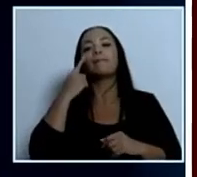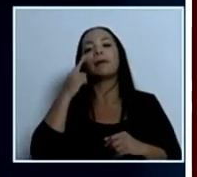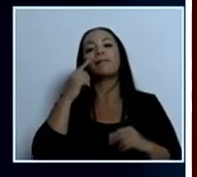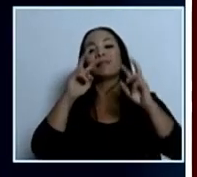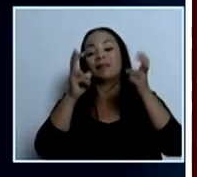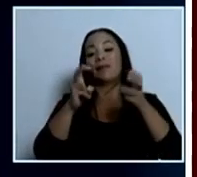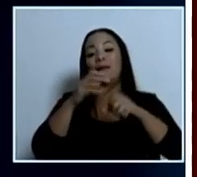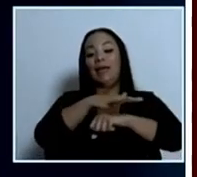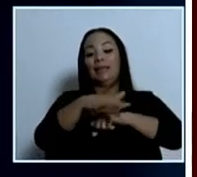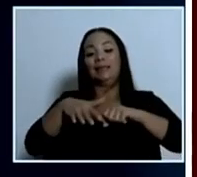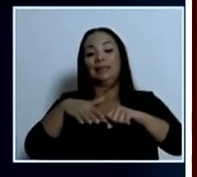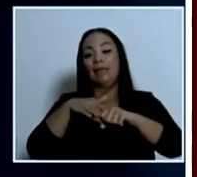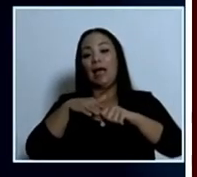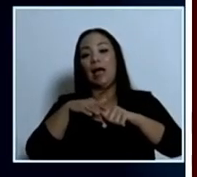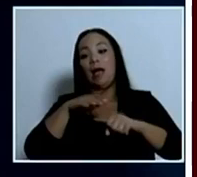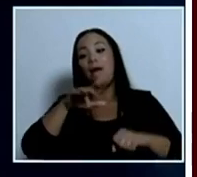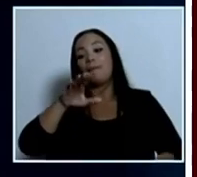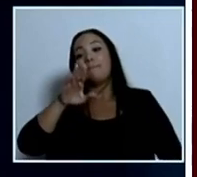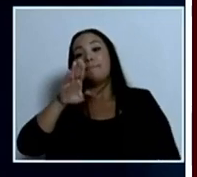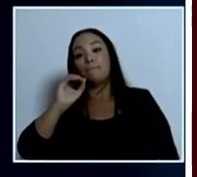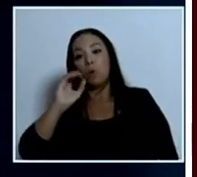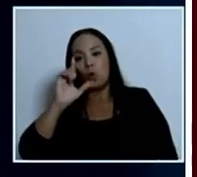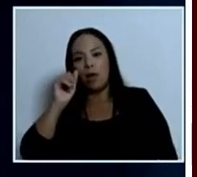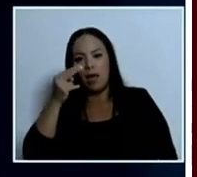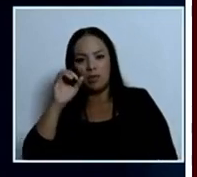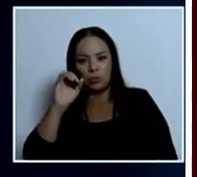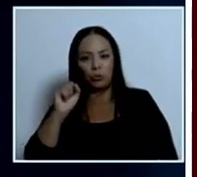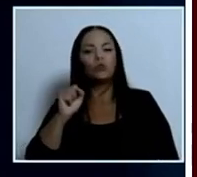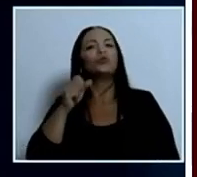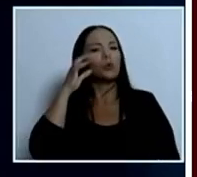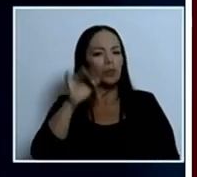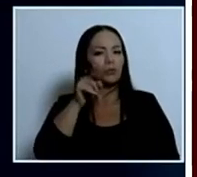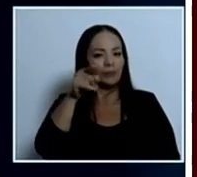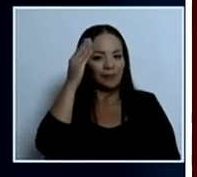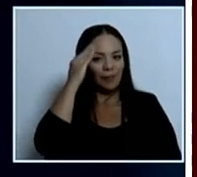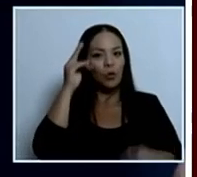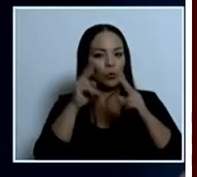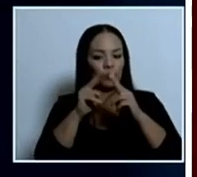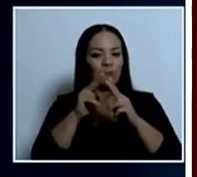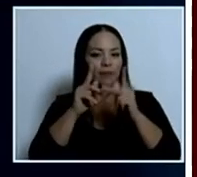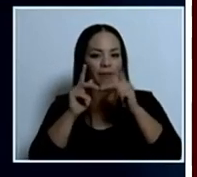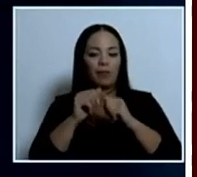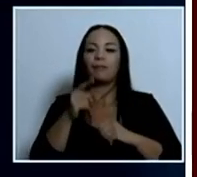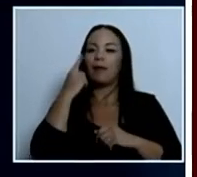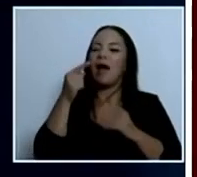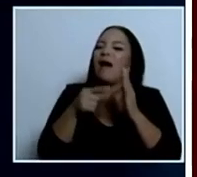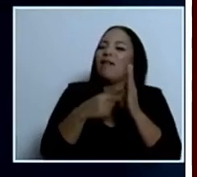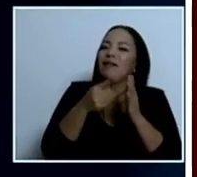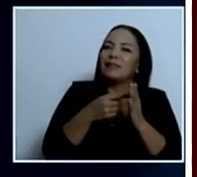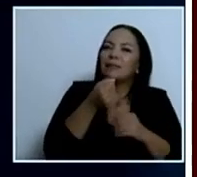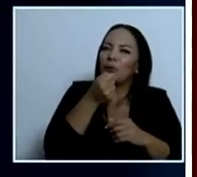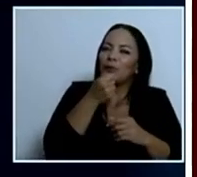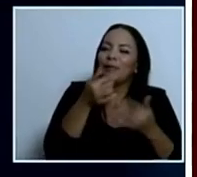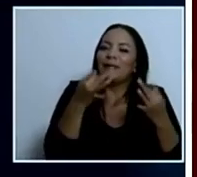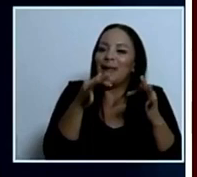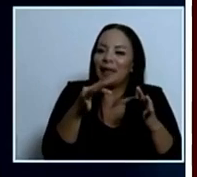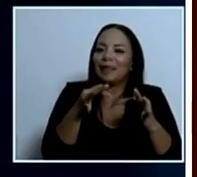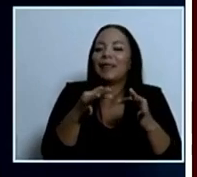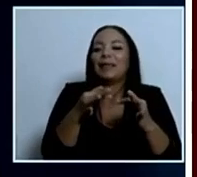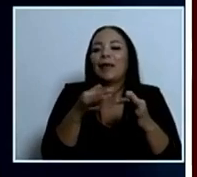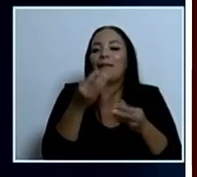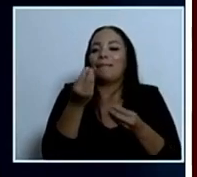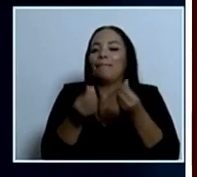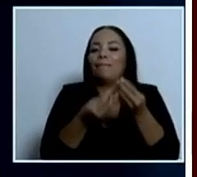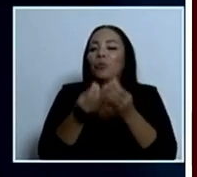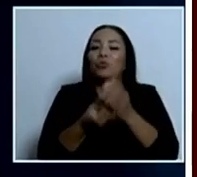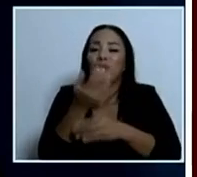es un tema que usted lo conoce perfectamente y yo creo que muchas veces el periodismo trata de generar polémica no informar debidamente